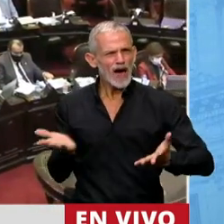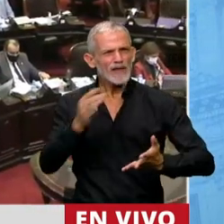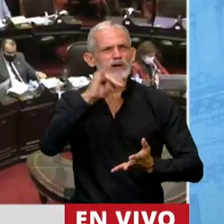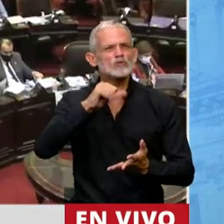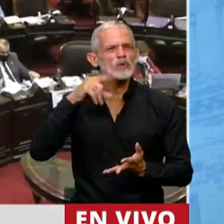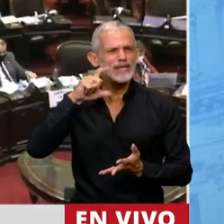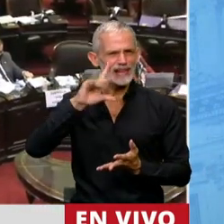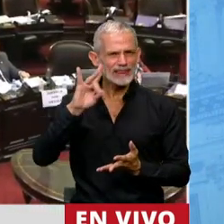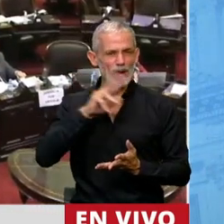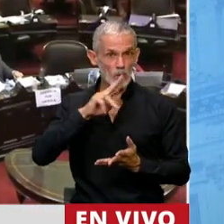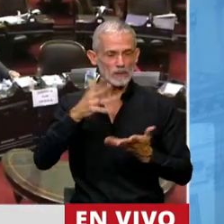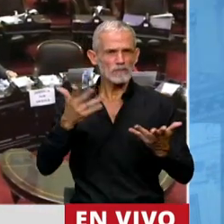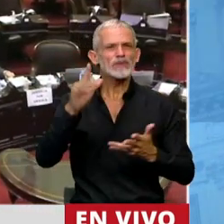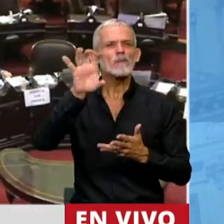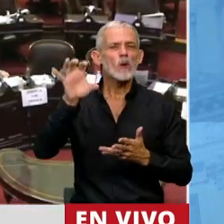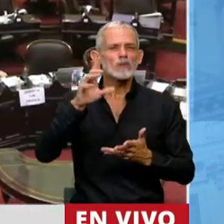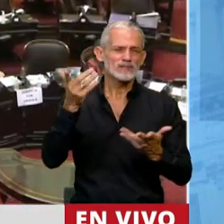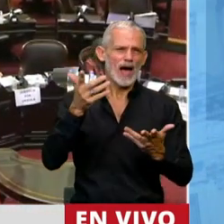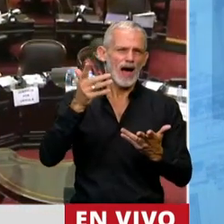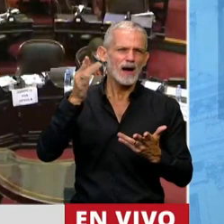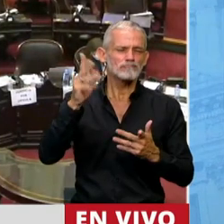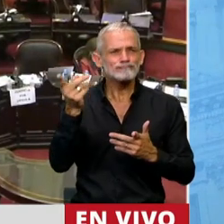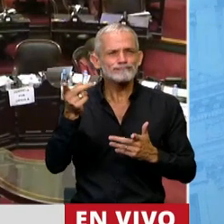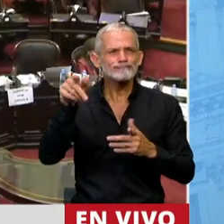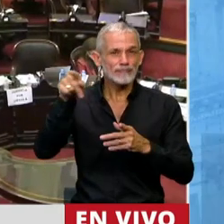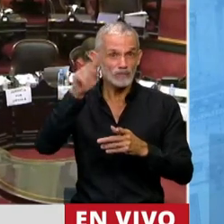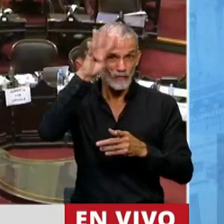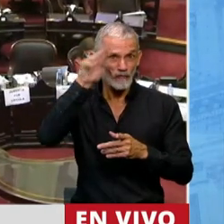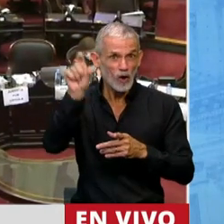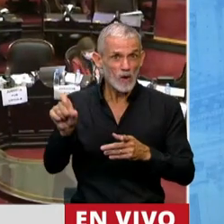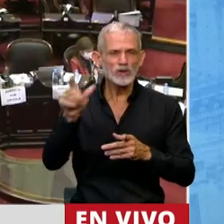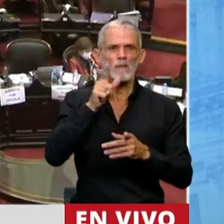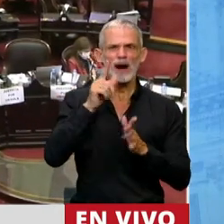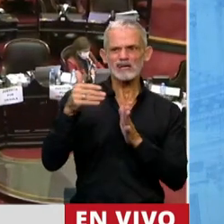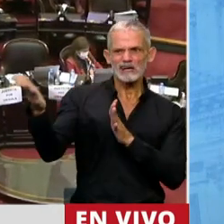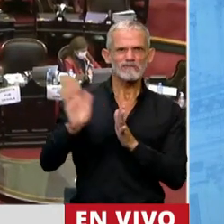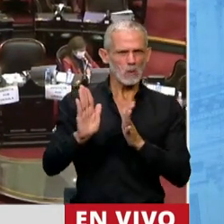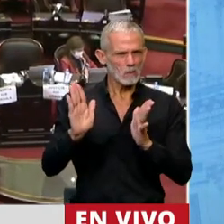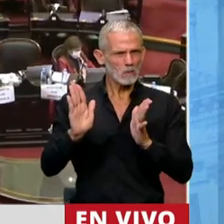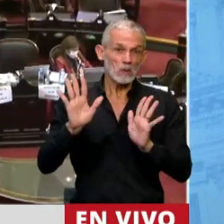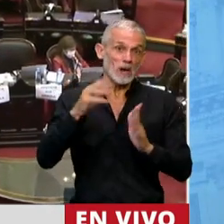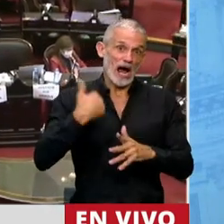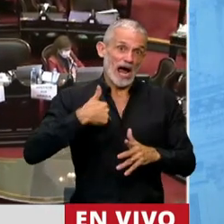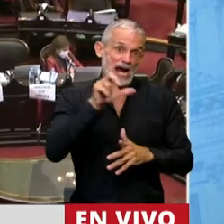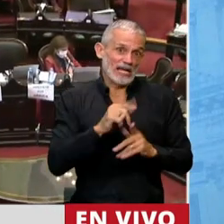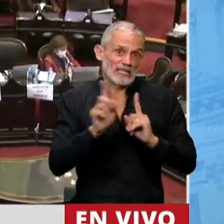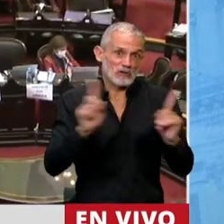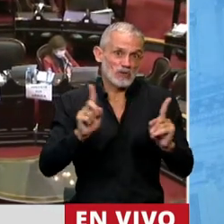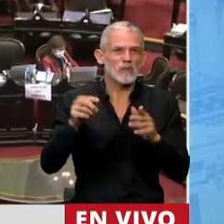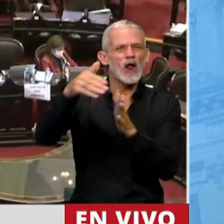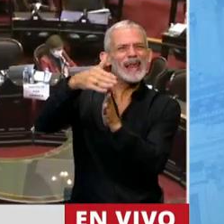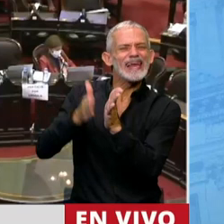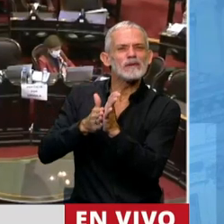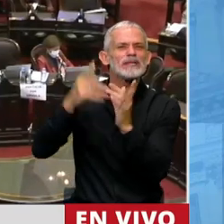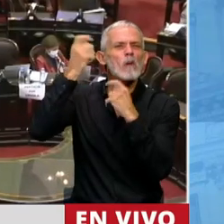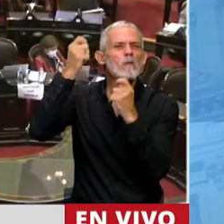Y lo que pasa en Formosa, que es una ciudad que parece que está a la vera de la Argentina, la echaron de la Argentina, como tiene límite con